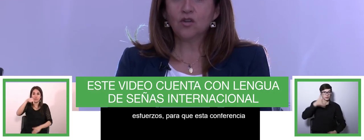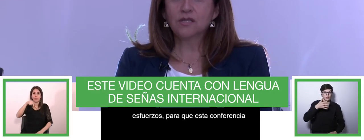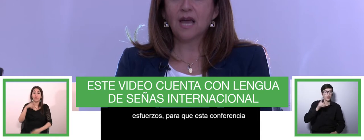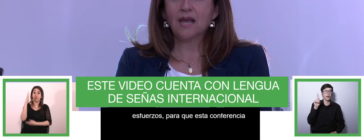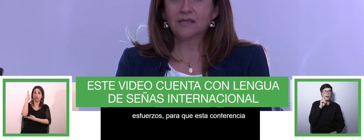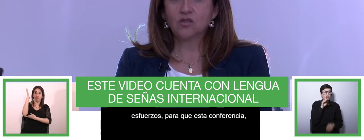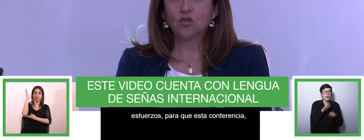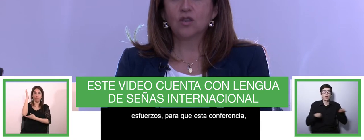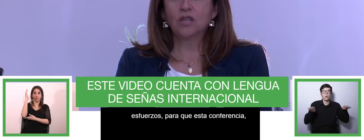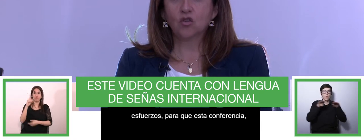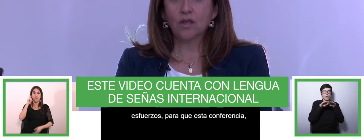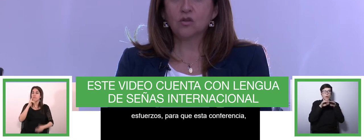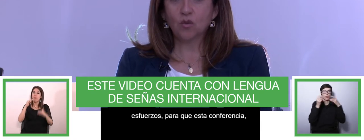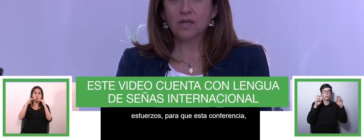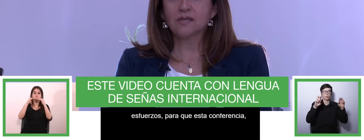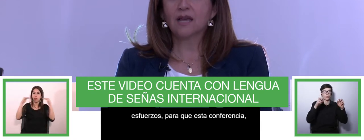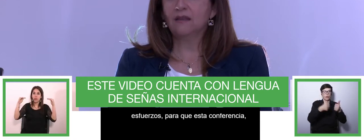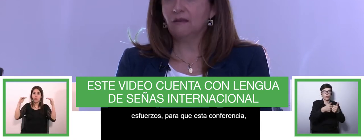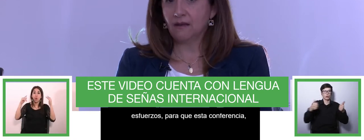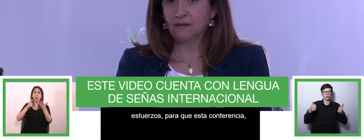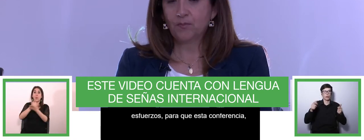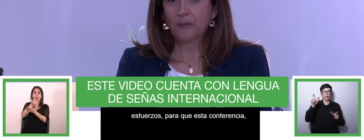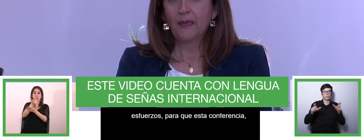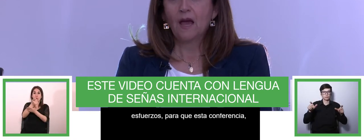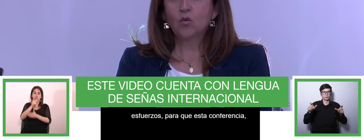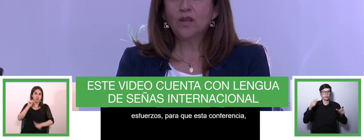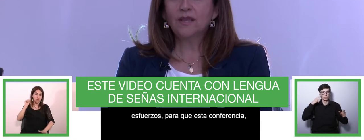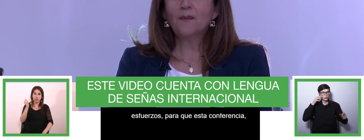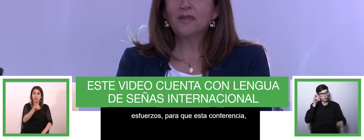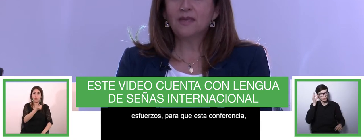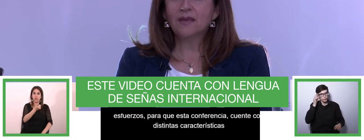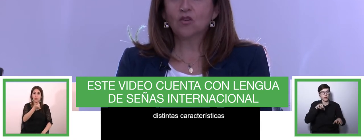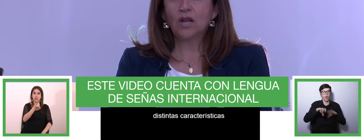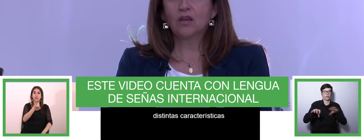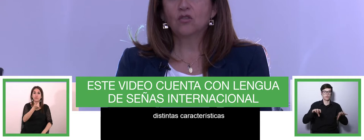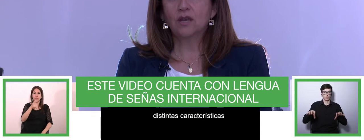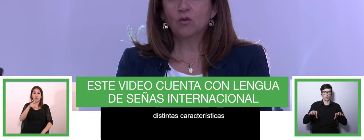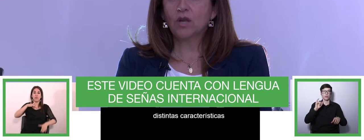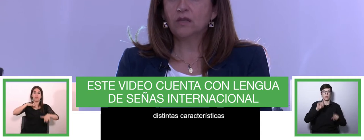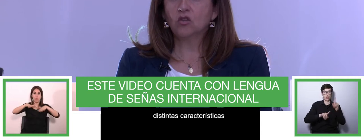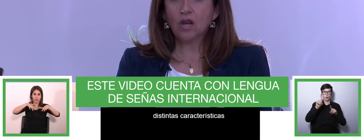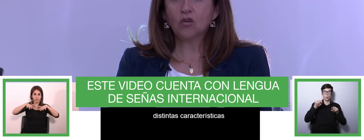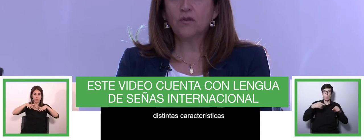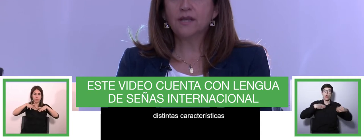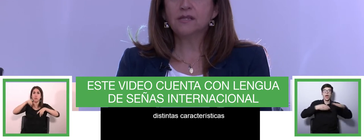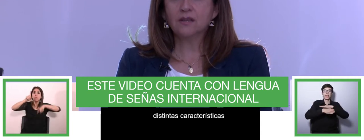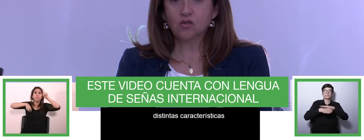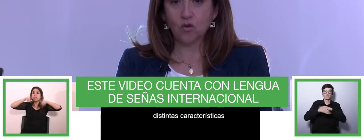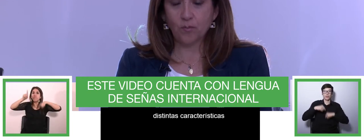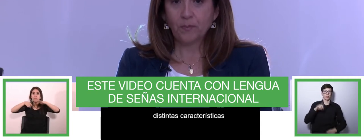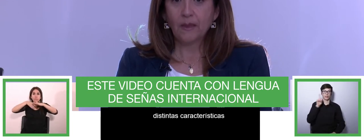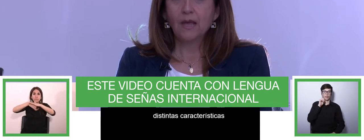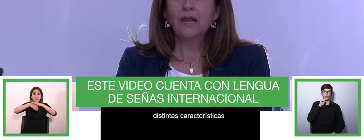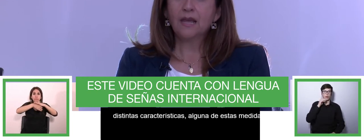condiciones al acceso de todas nuestras actividades. Algunas de estas medidas con las que contaremos durante toda la conferencia